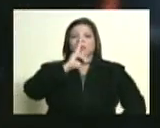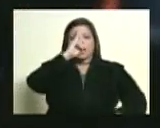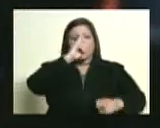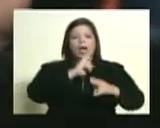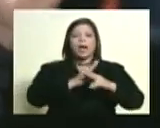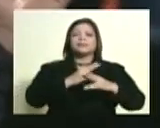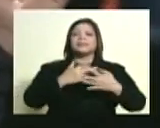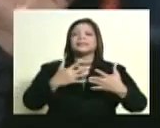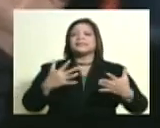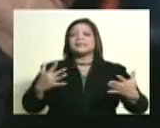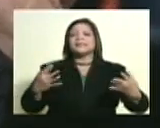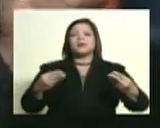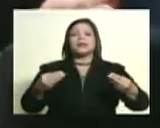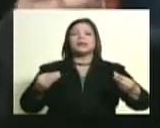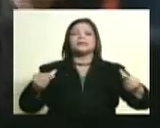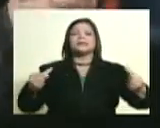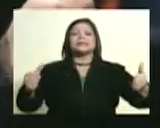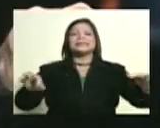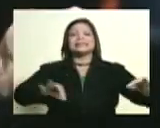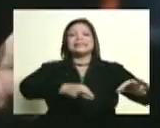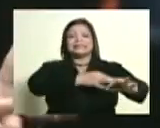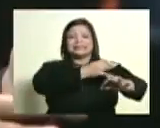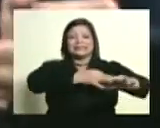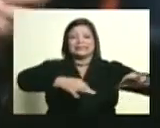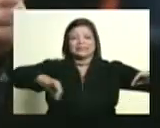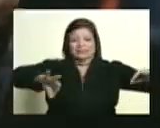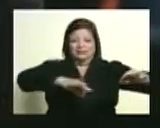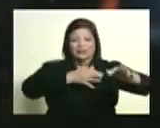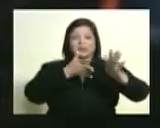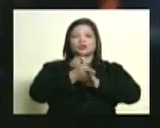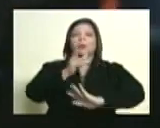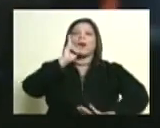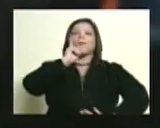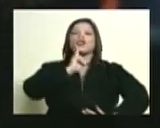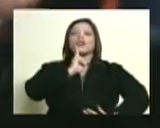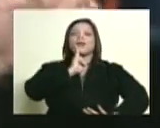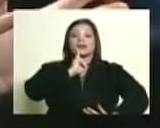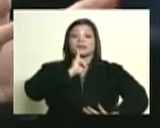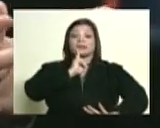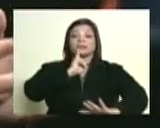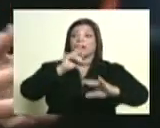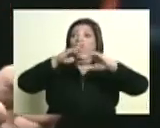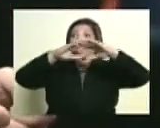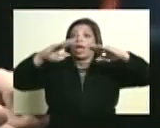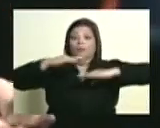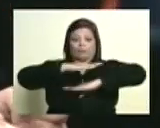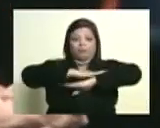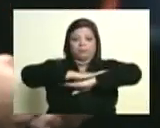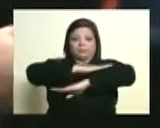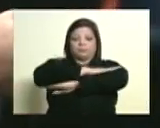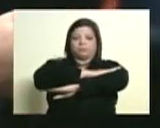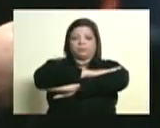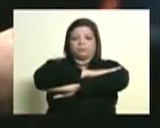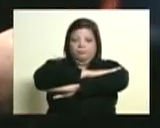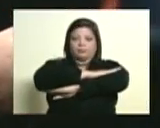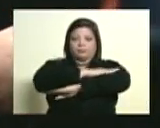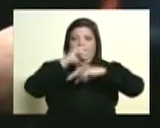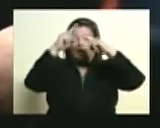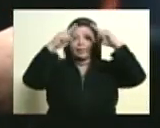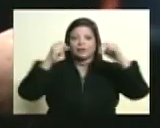anestésico, paralizante. Fue hecho bronce, mármol, para justamente